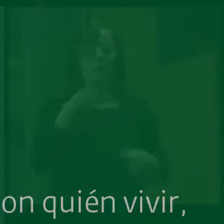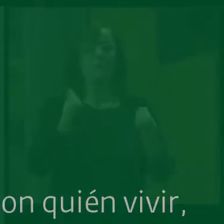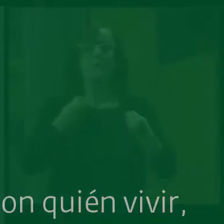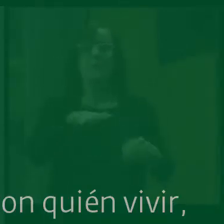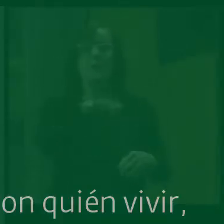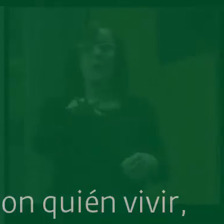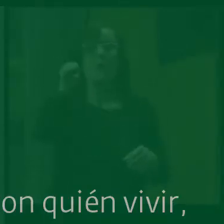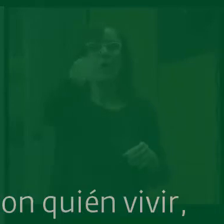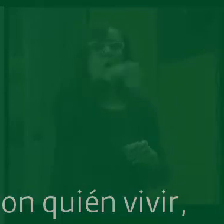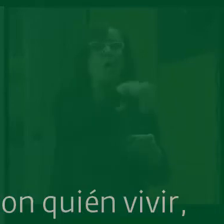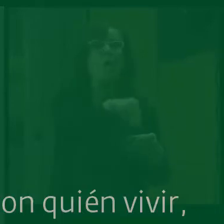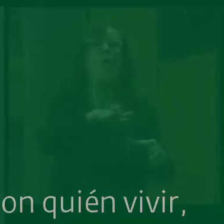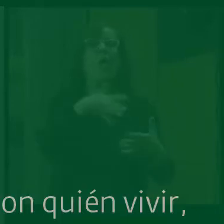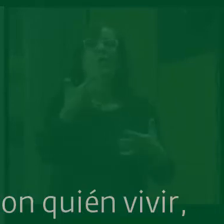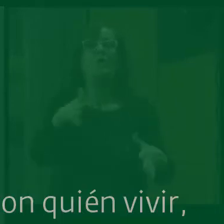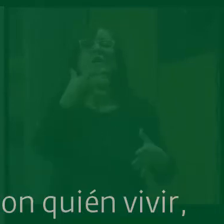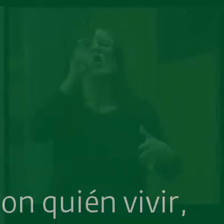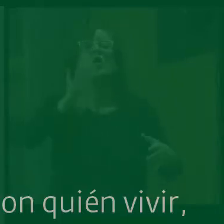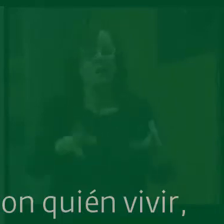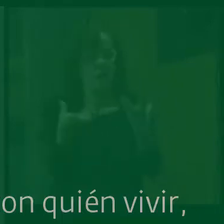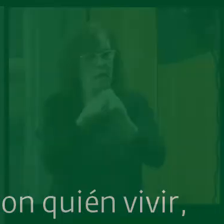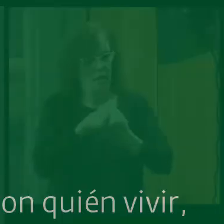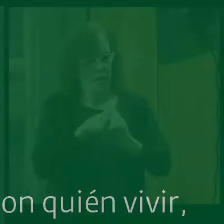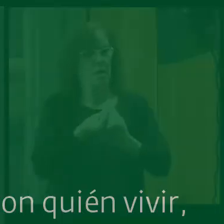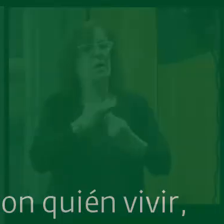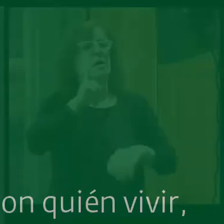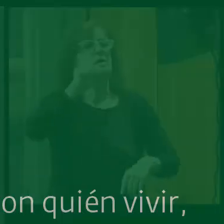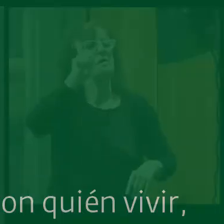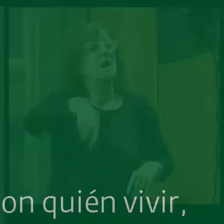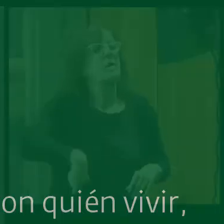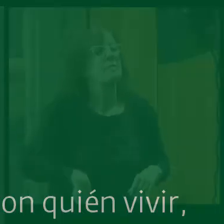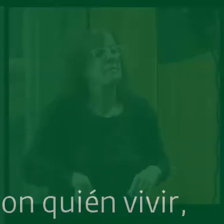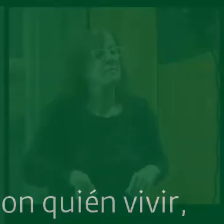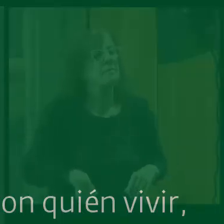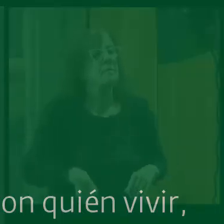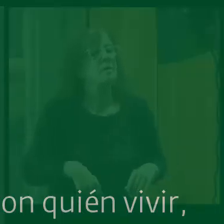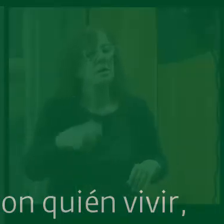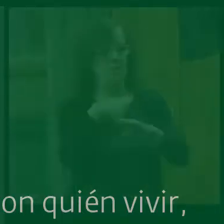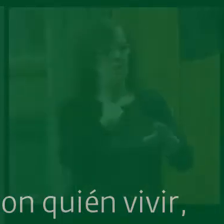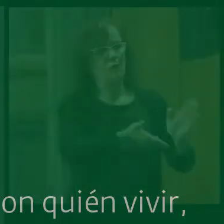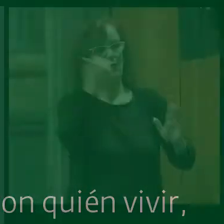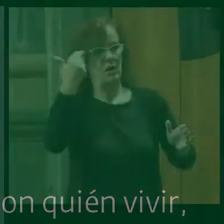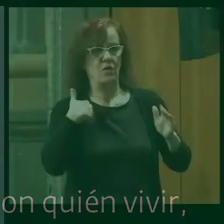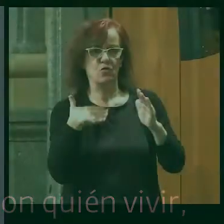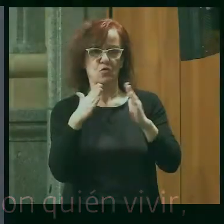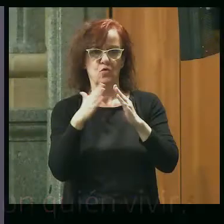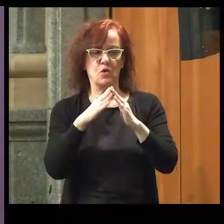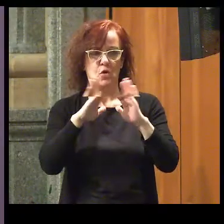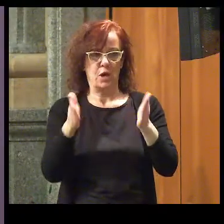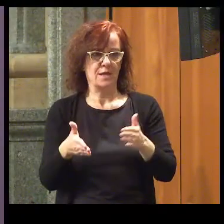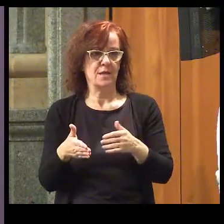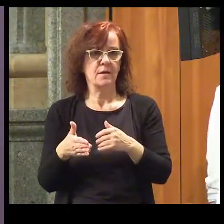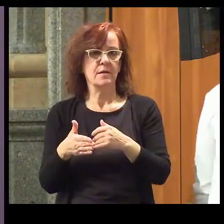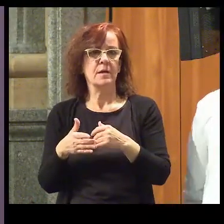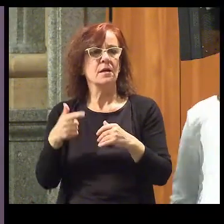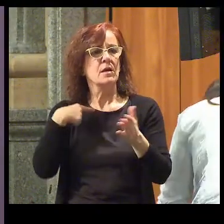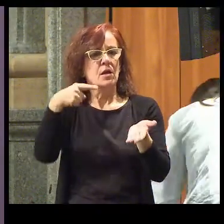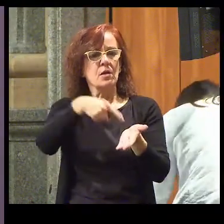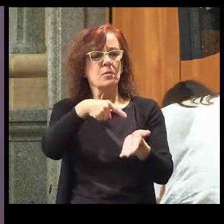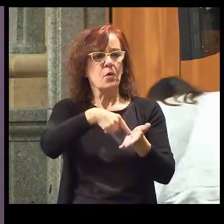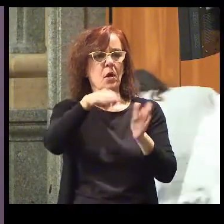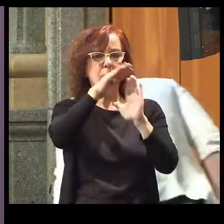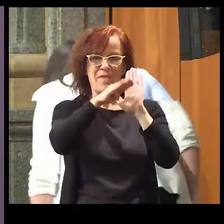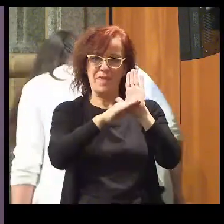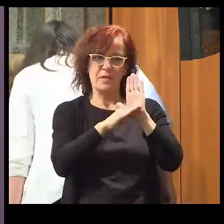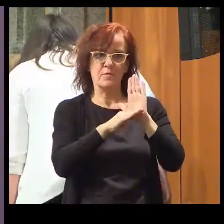con quién vivir. Y también, cuando seamos muy mayores, reivindicamos que se tomen medidas